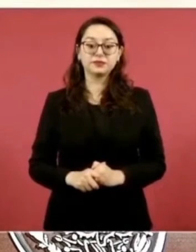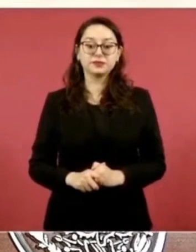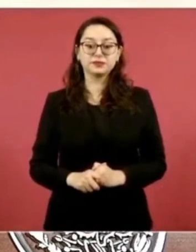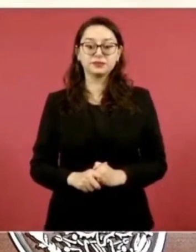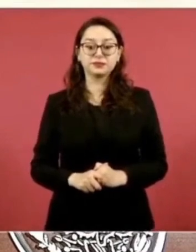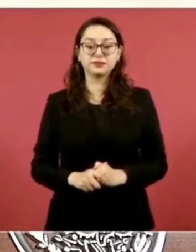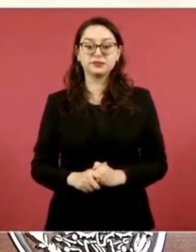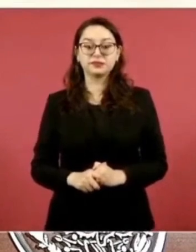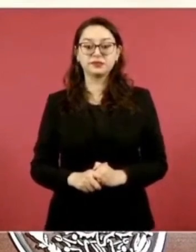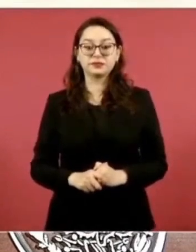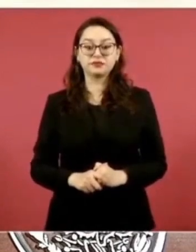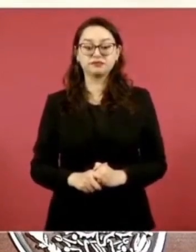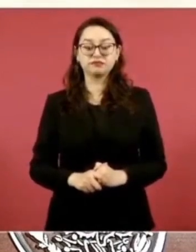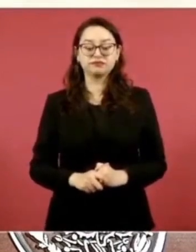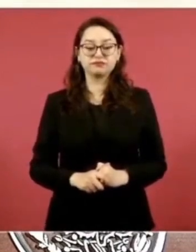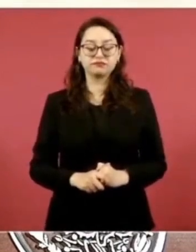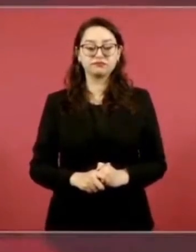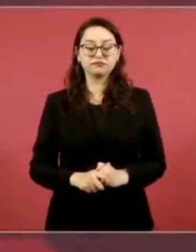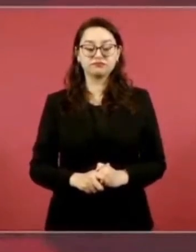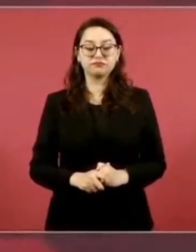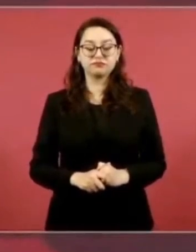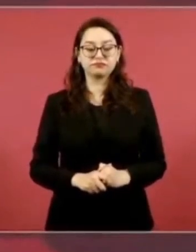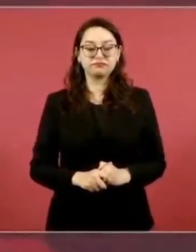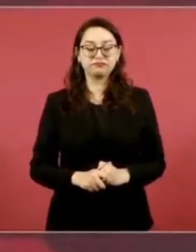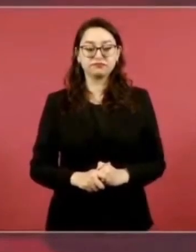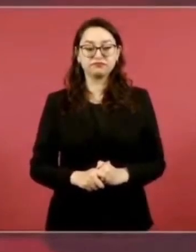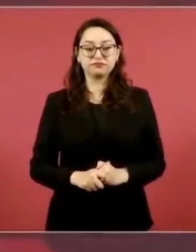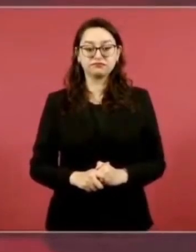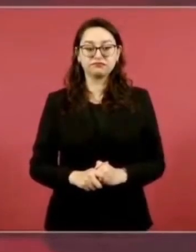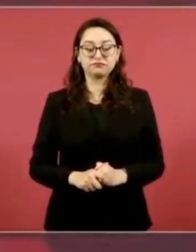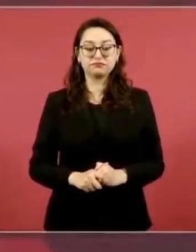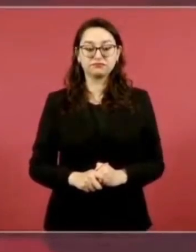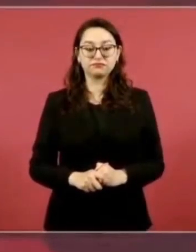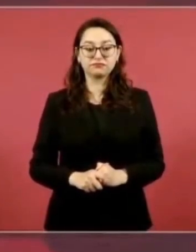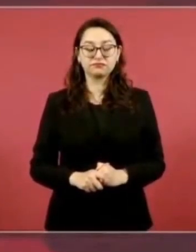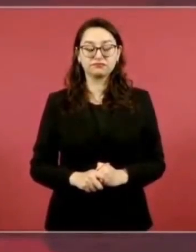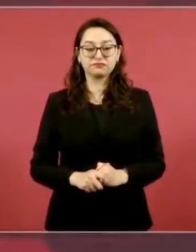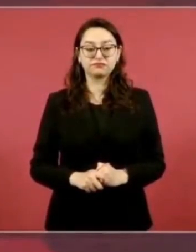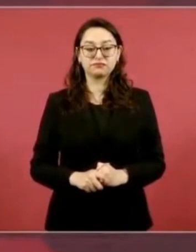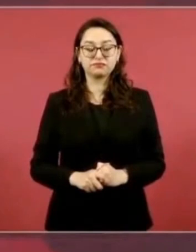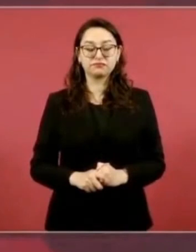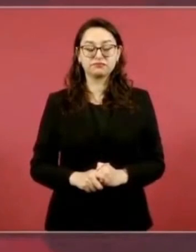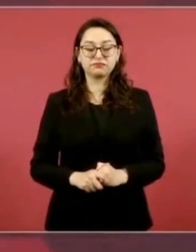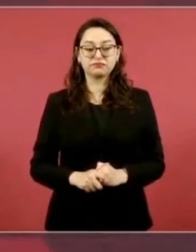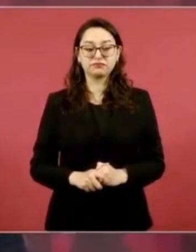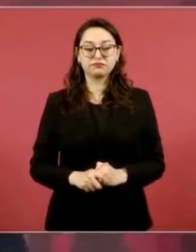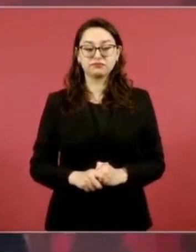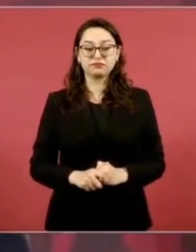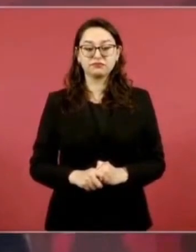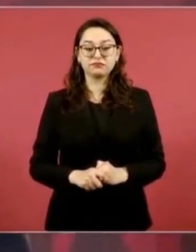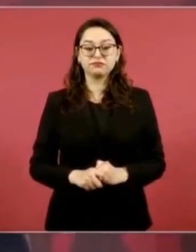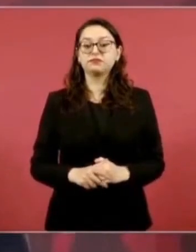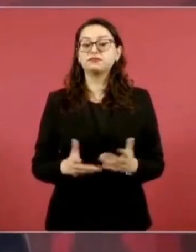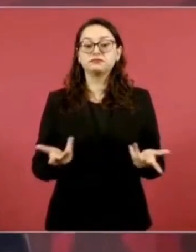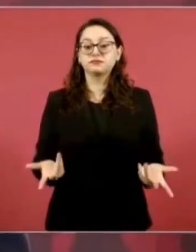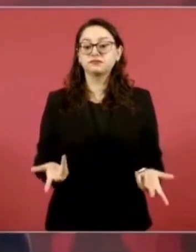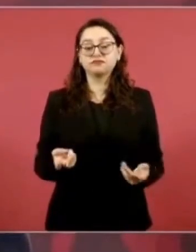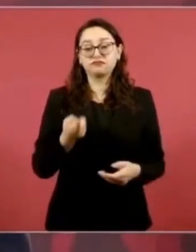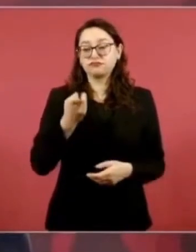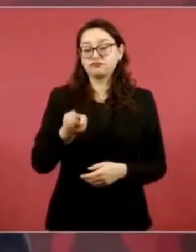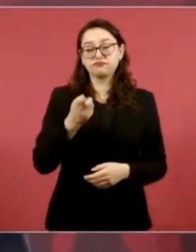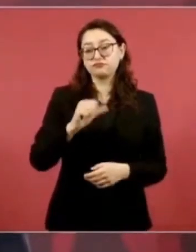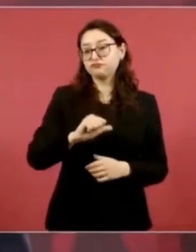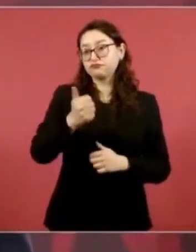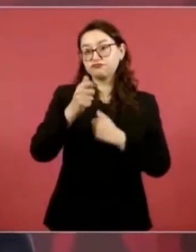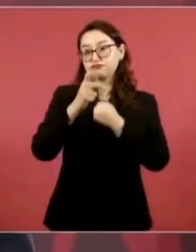Entonces, eso no se tiene en otras partes.